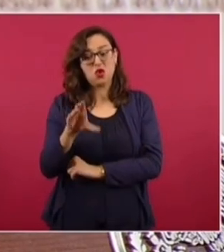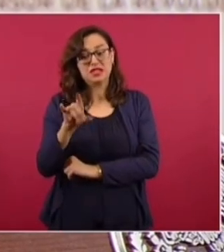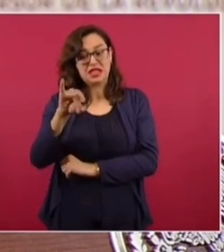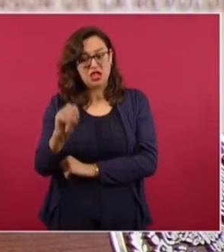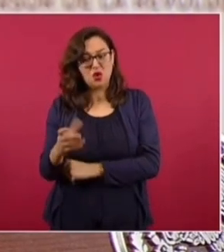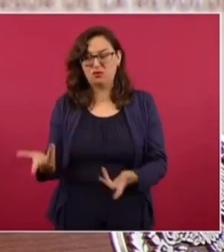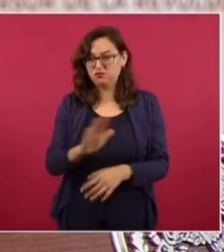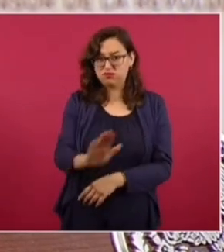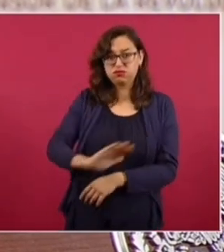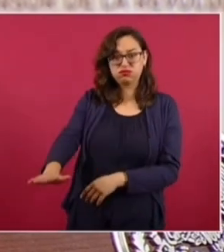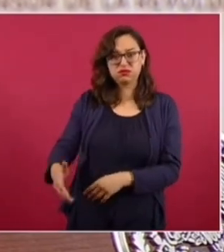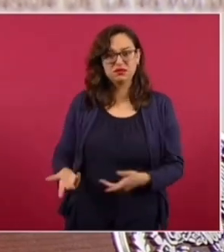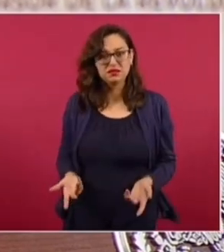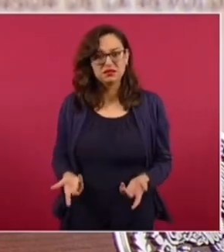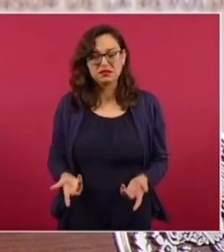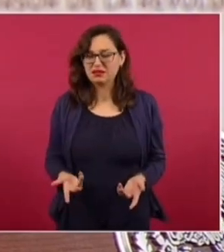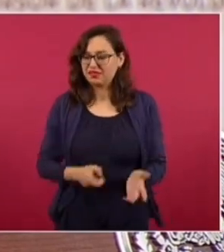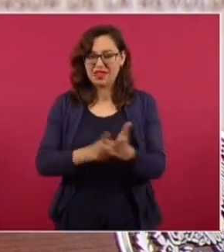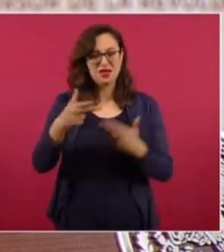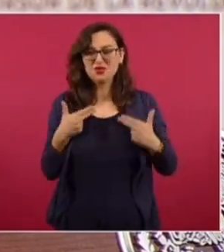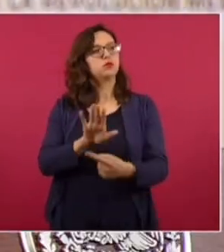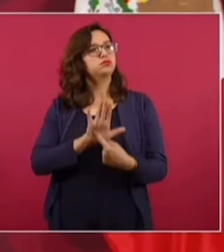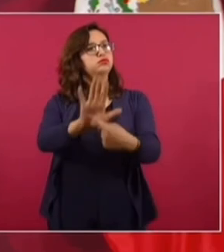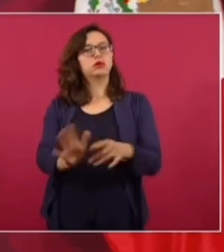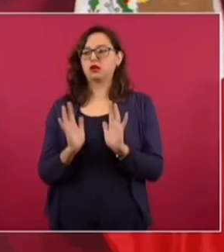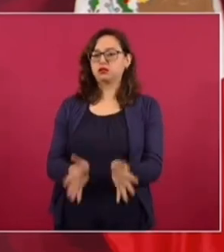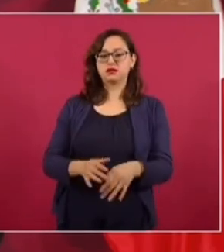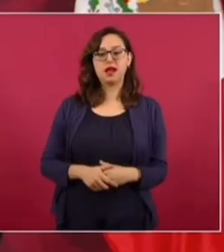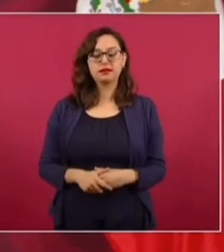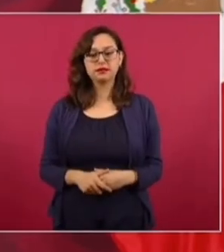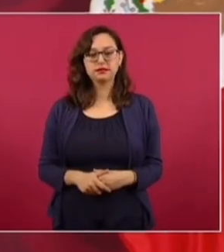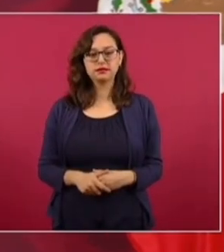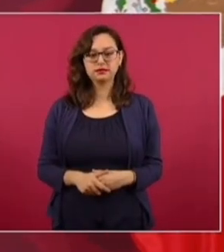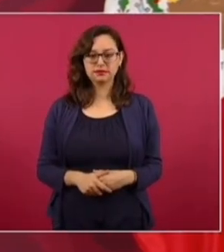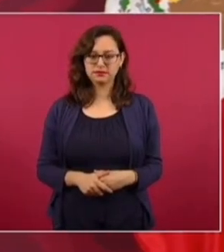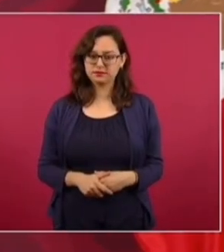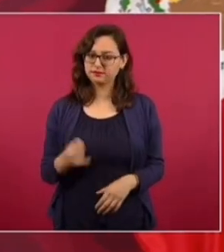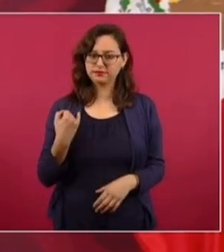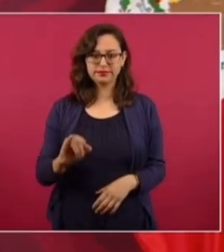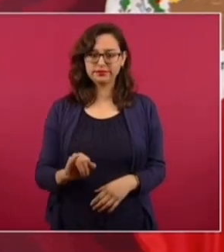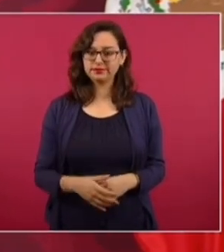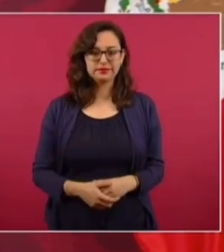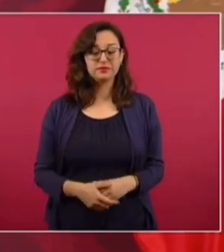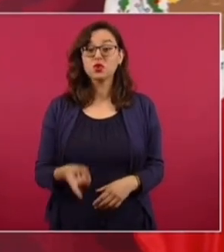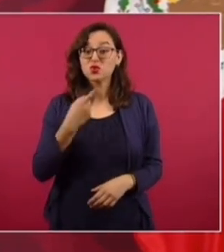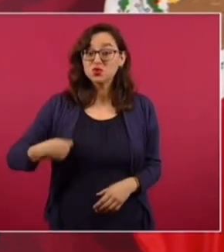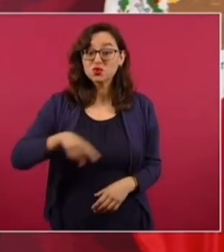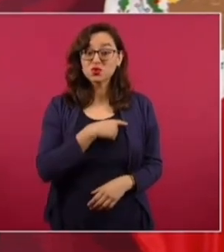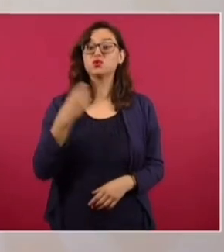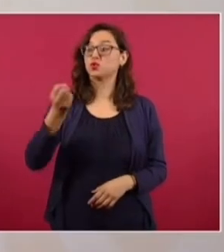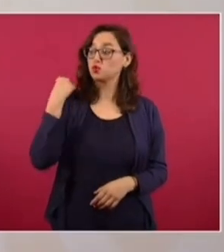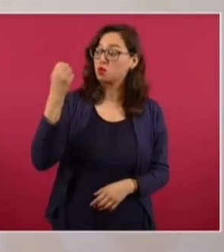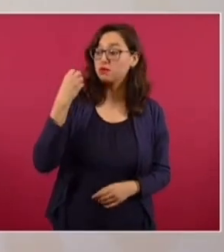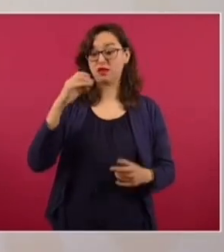tremenda violación de derechos humanos. Sería el colmo que nosotros asistiéramos a una cumbre